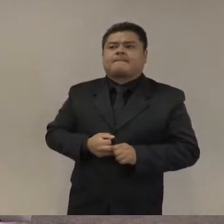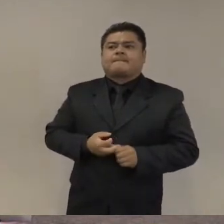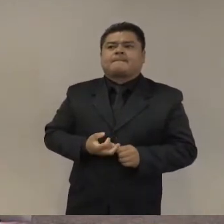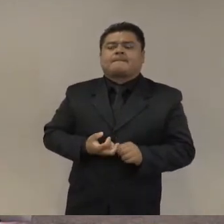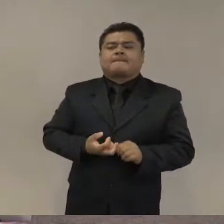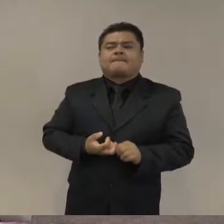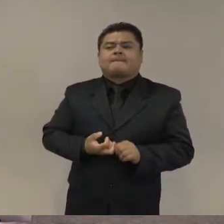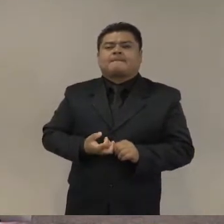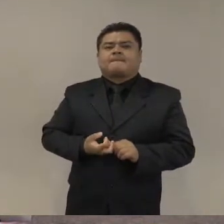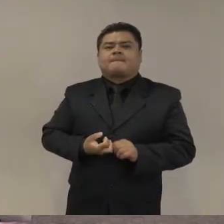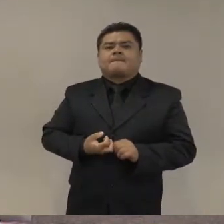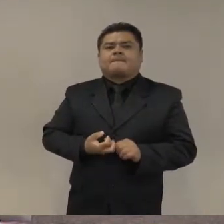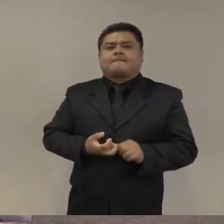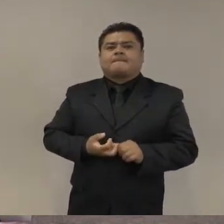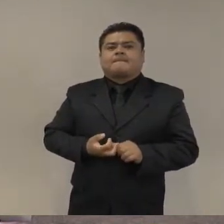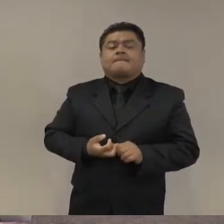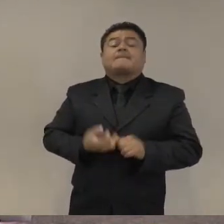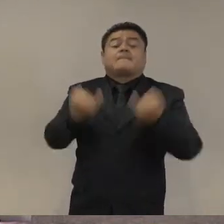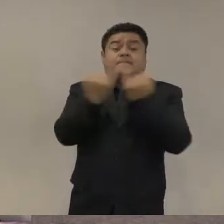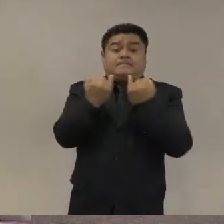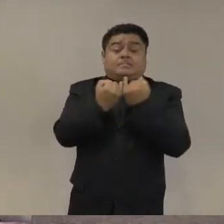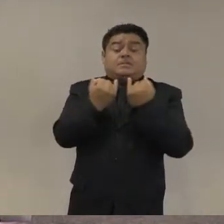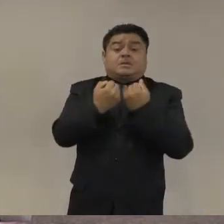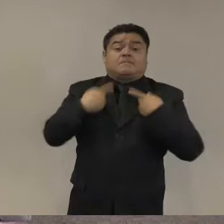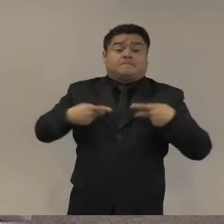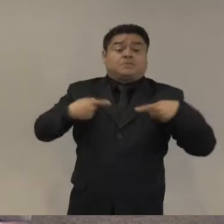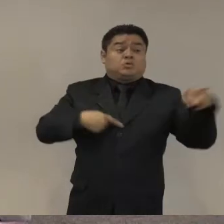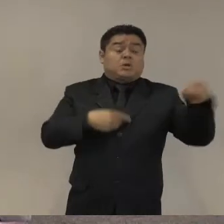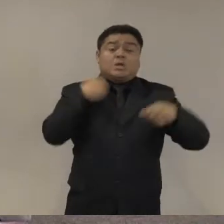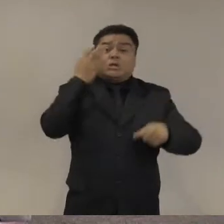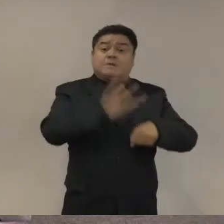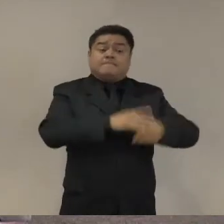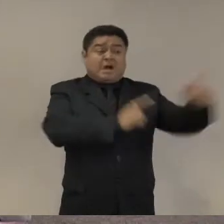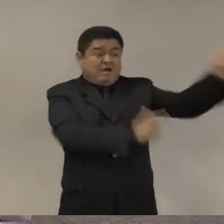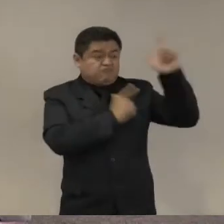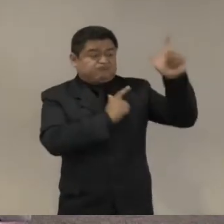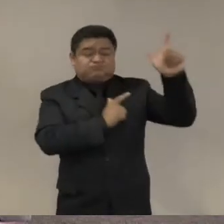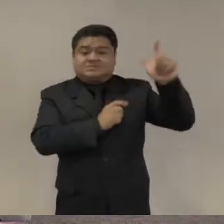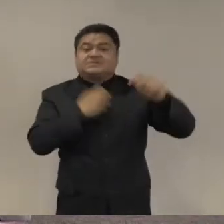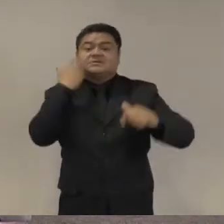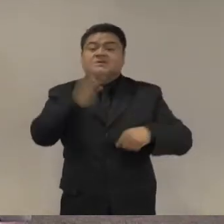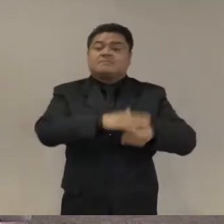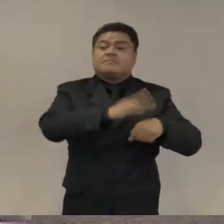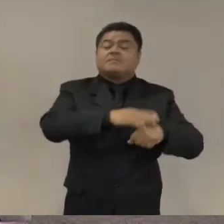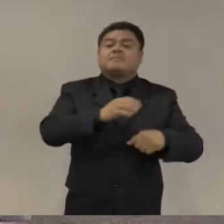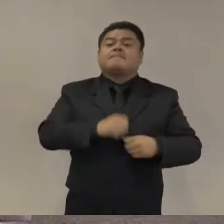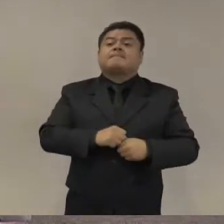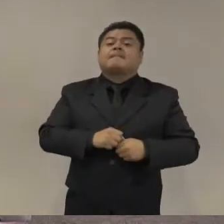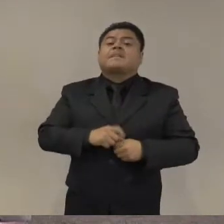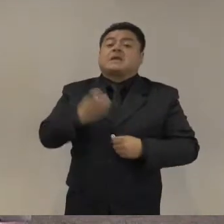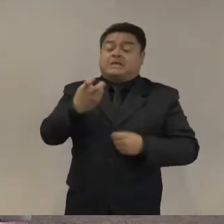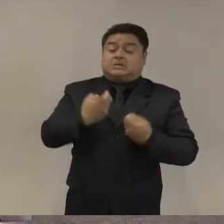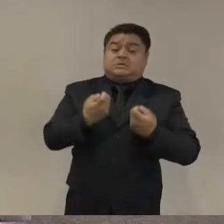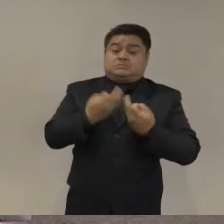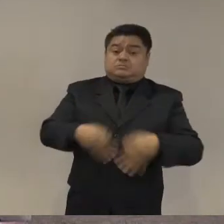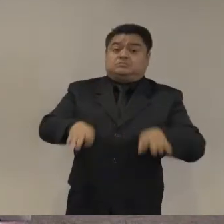suelen ser más letales en sus operaciones unas leyes de control de armas